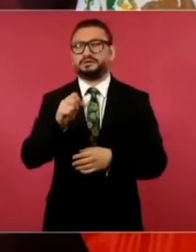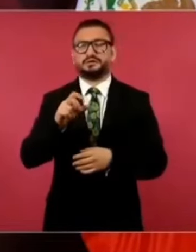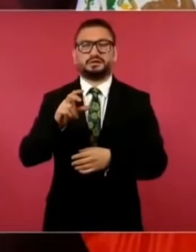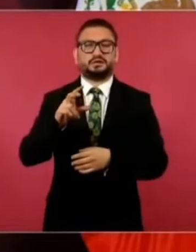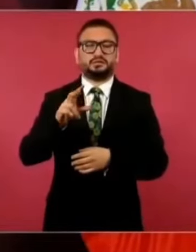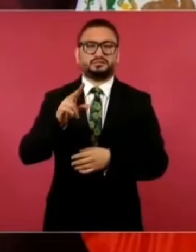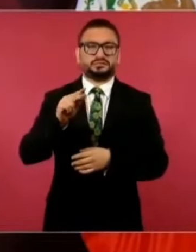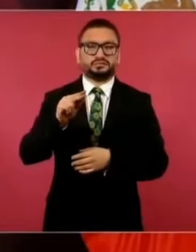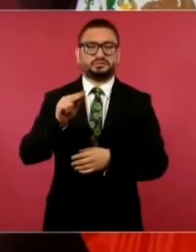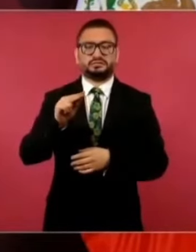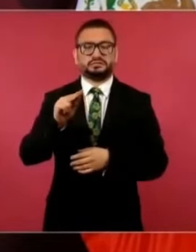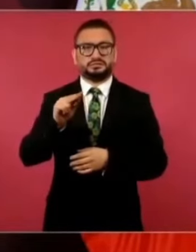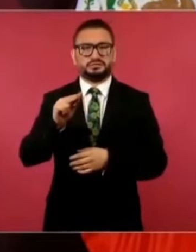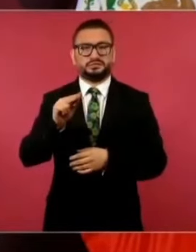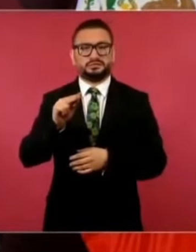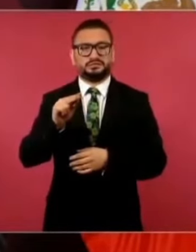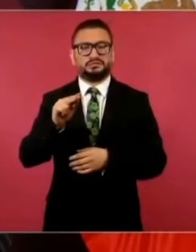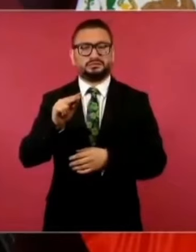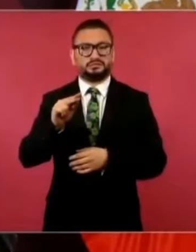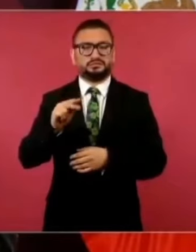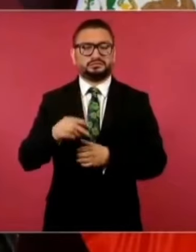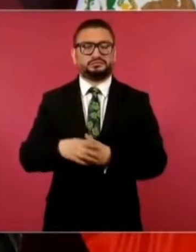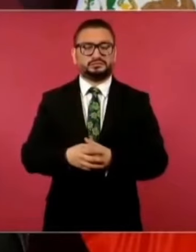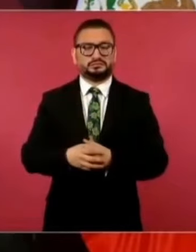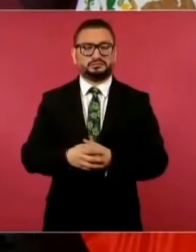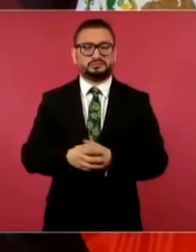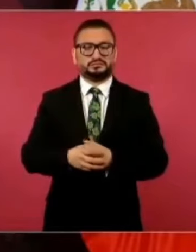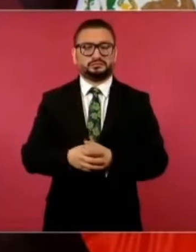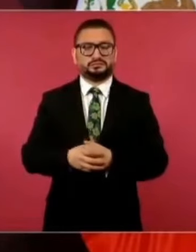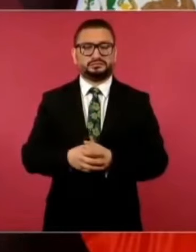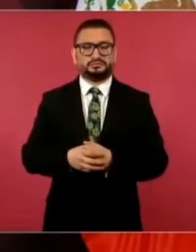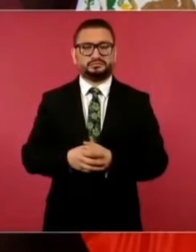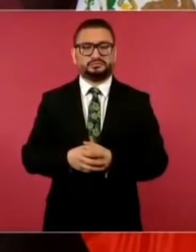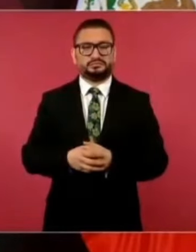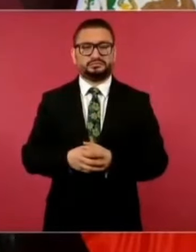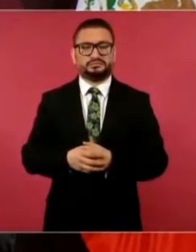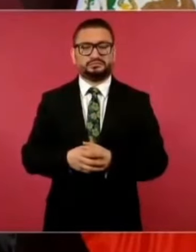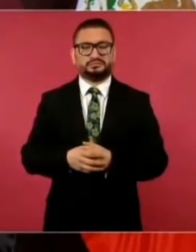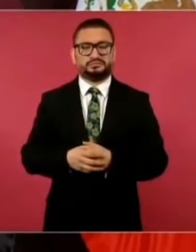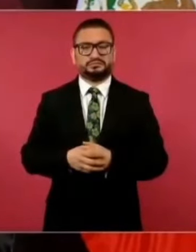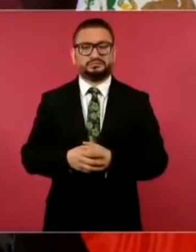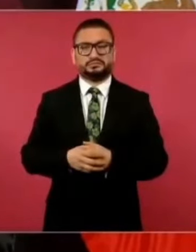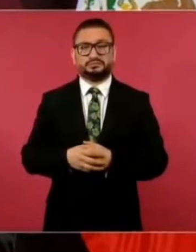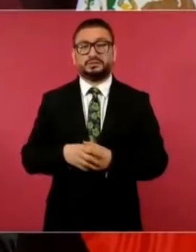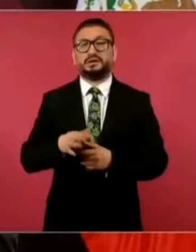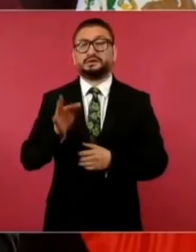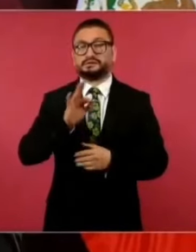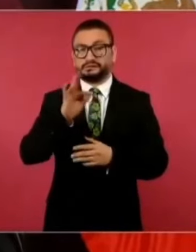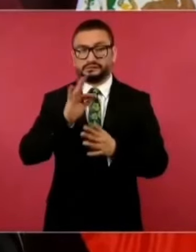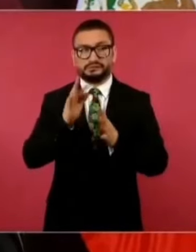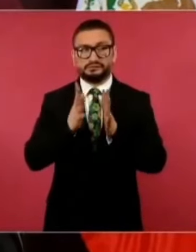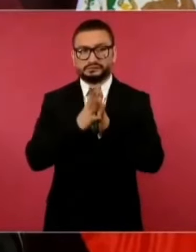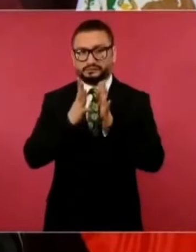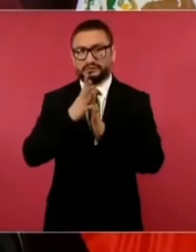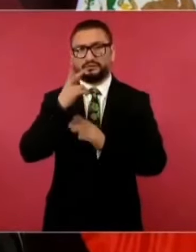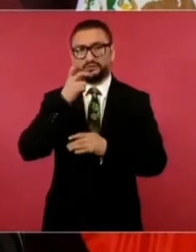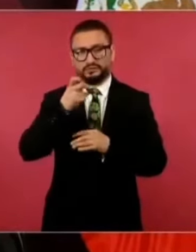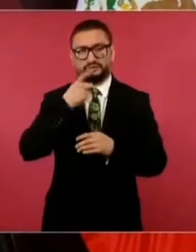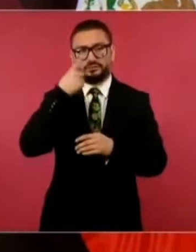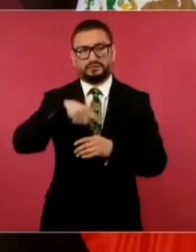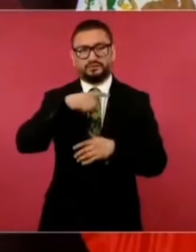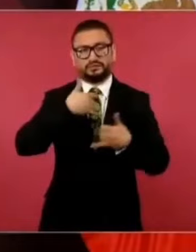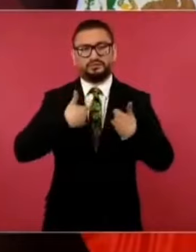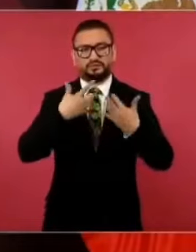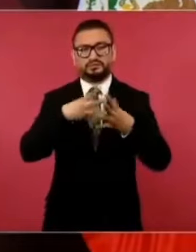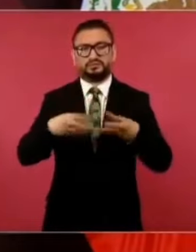presuntos involucrados en la desaparición de los